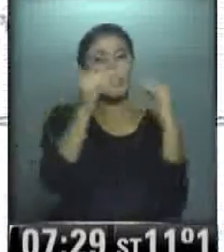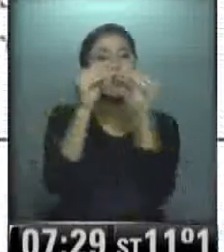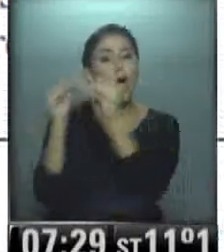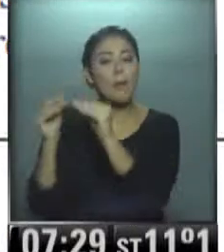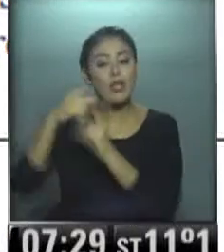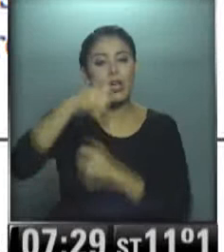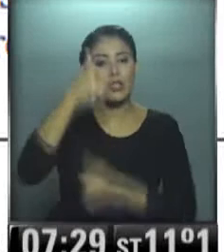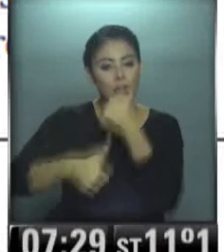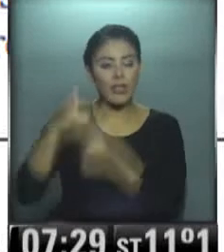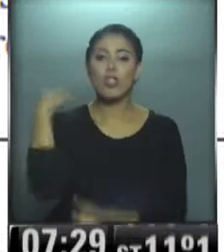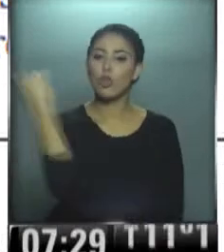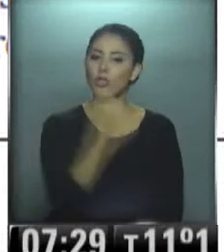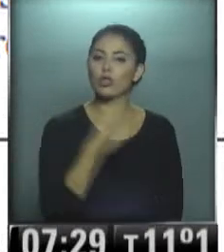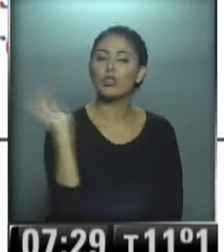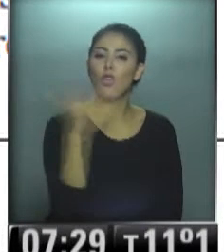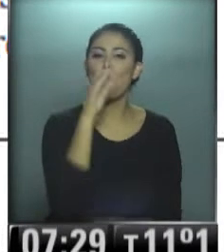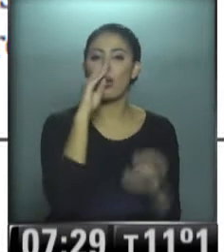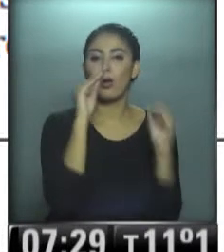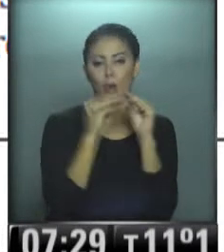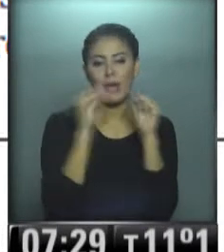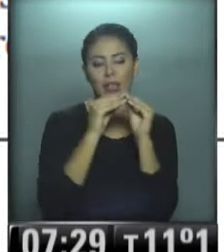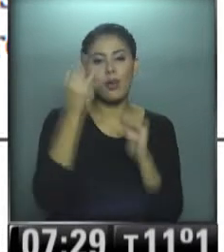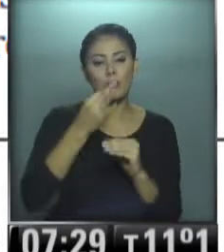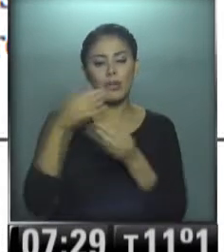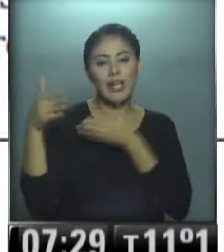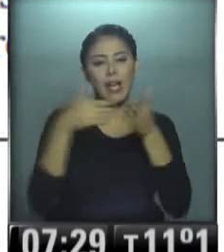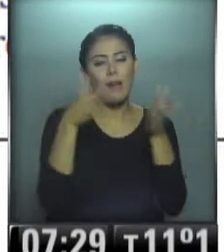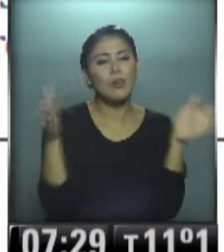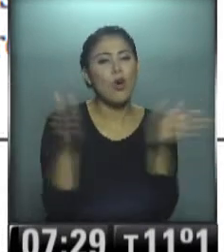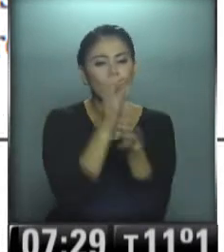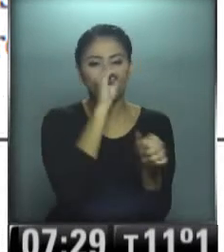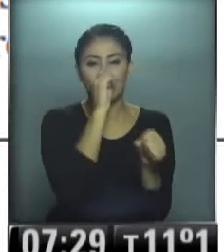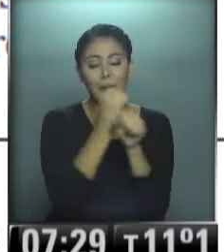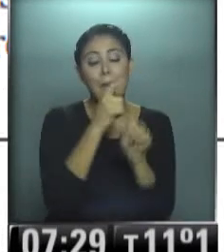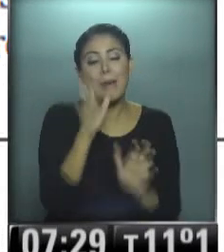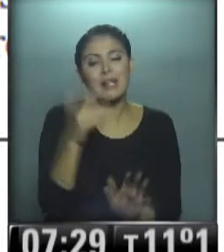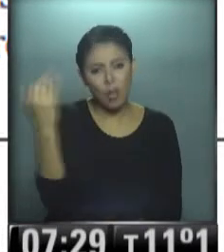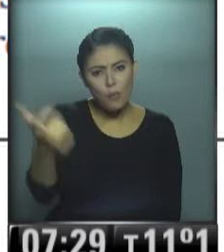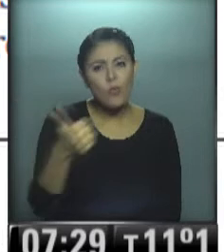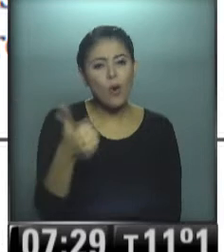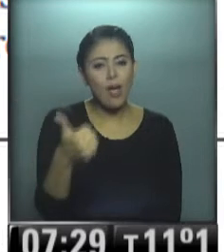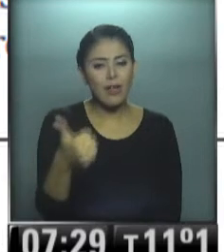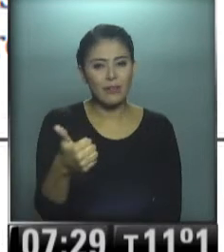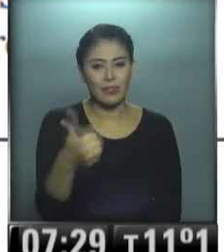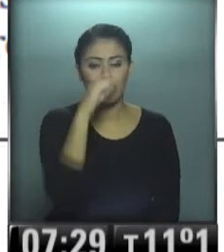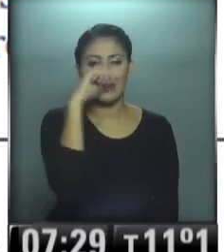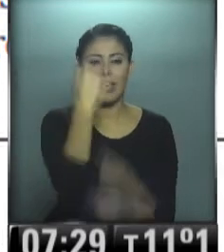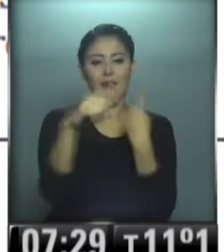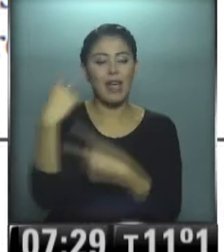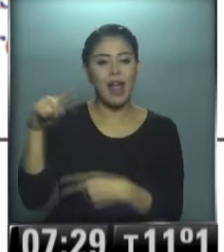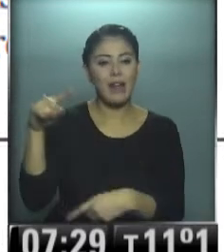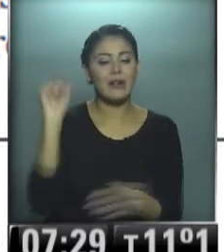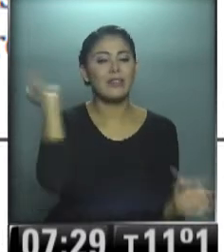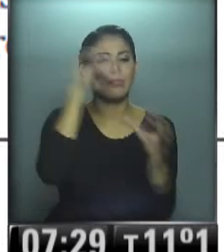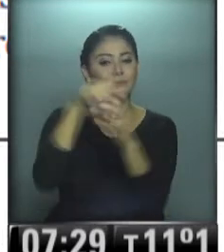son precandidatos, somos todos compañeros y hemos transitado caminos juntos y me parece que es muy bueno tener las múltiples expresiones